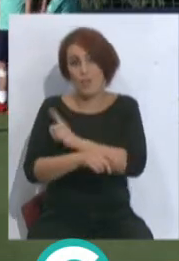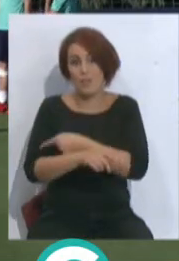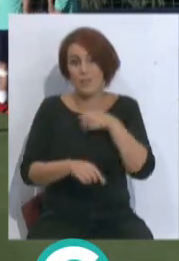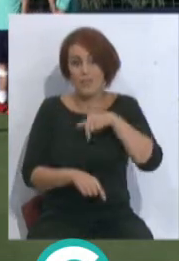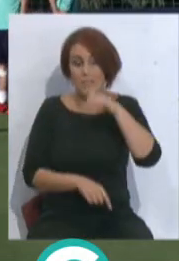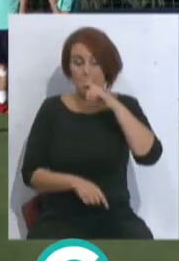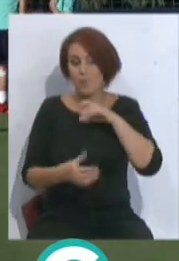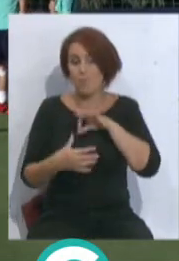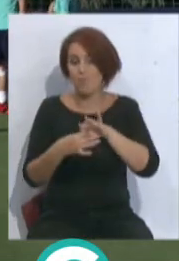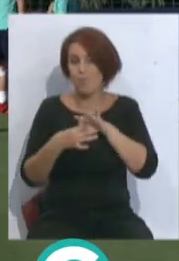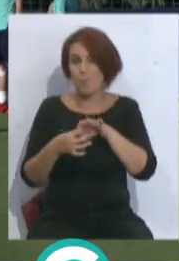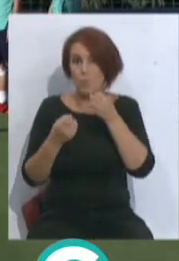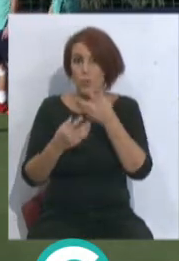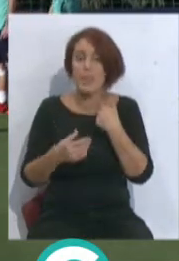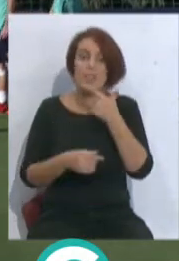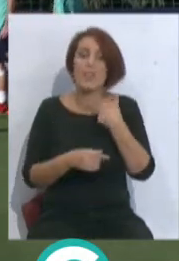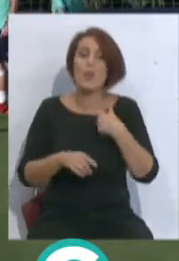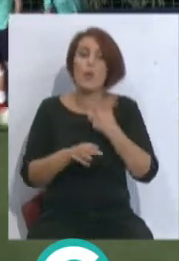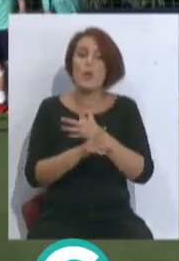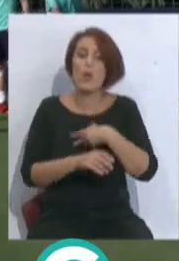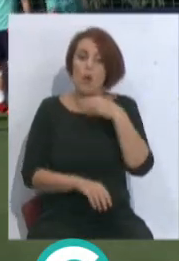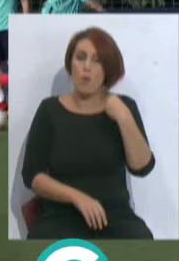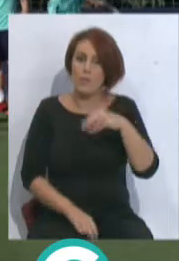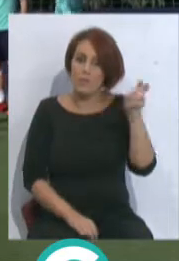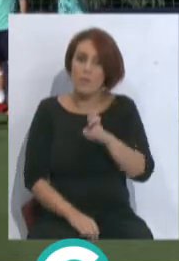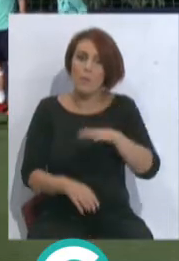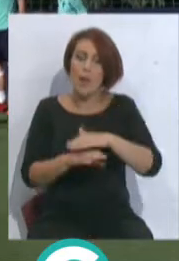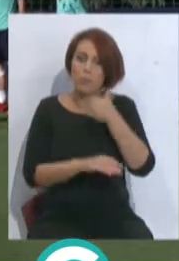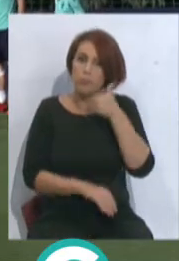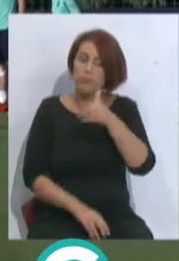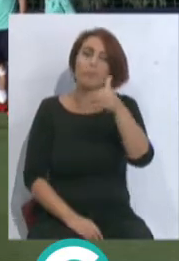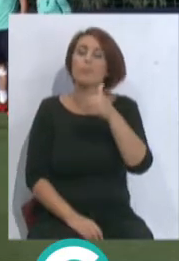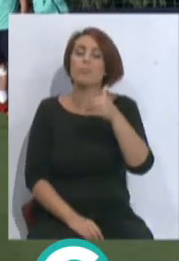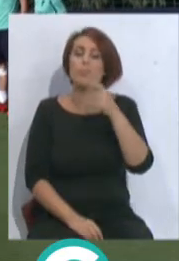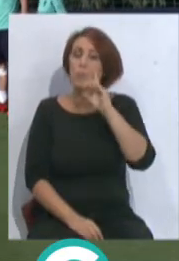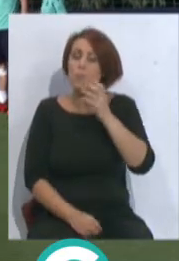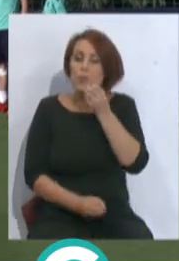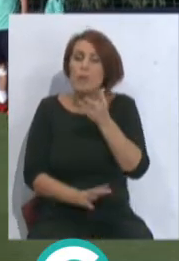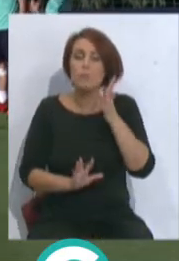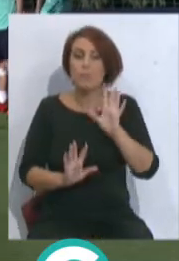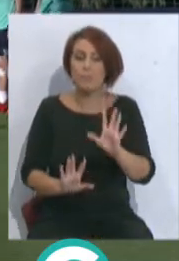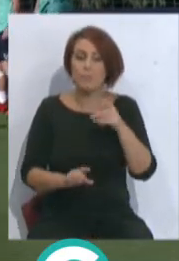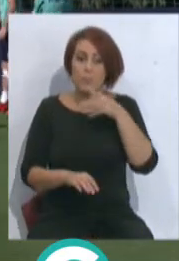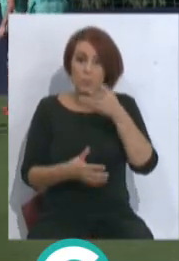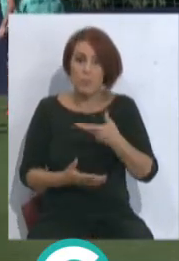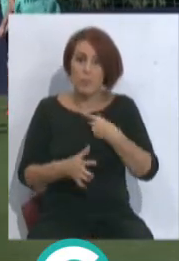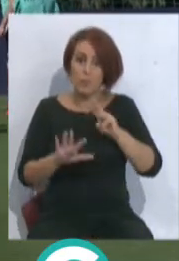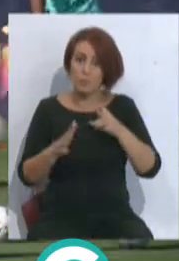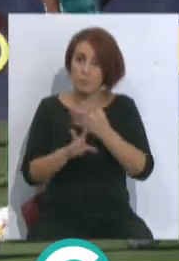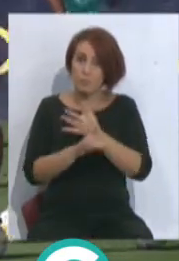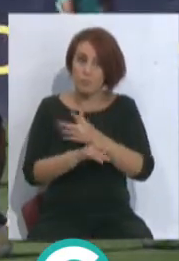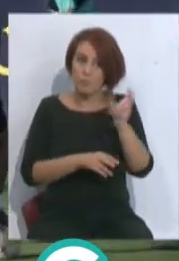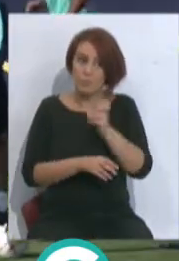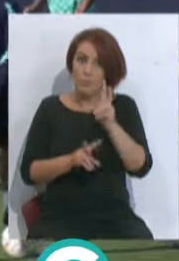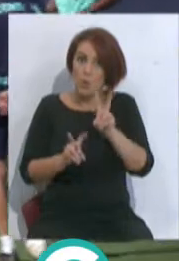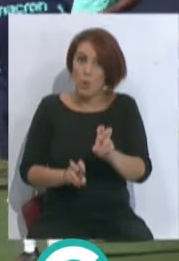este año con él, y se dijo que se iban a traer jugadores jóvenes, con hambre y con proyección. Me parece muy bien, pero a día de hoy, de los ocho jugadores que han venido